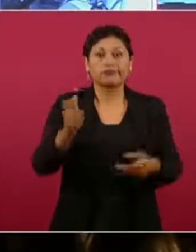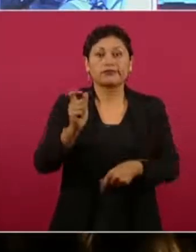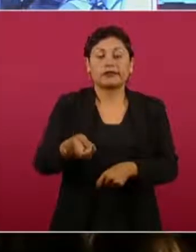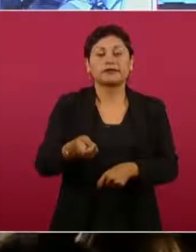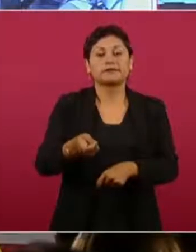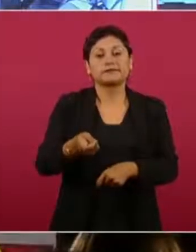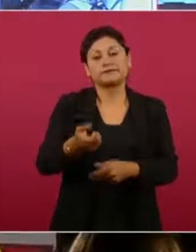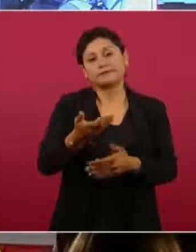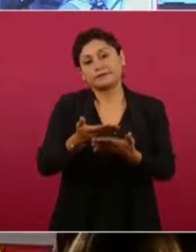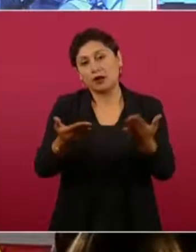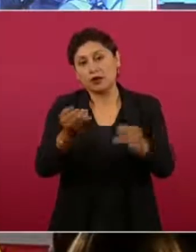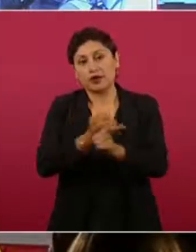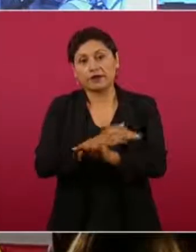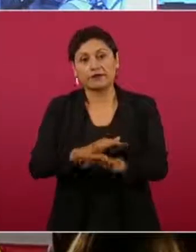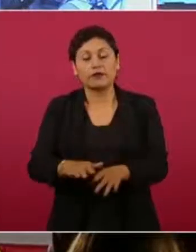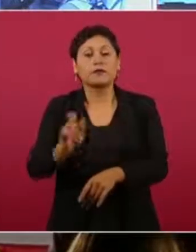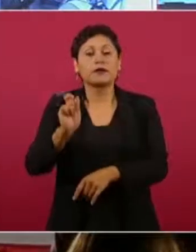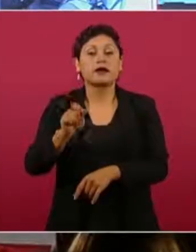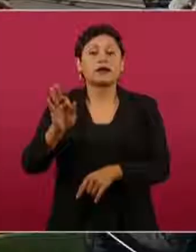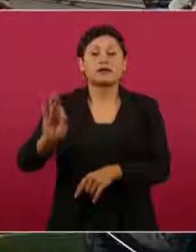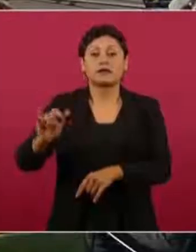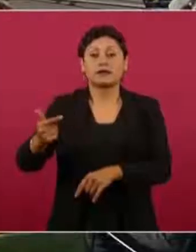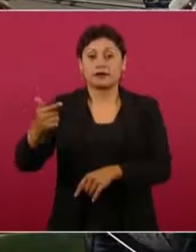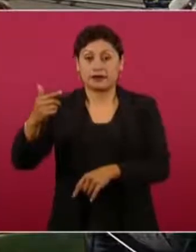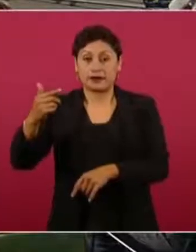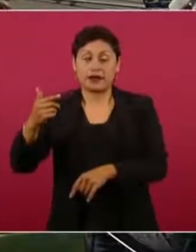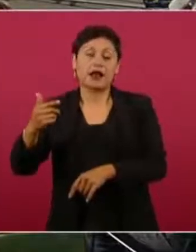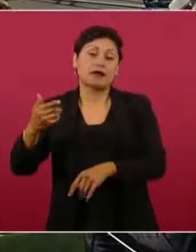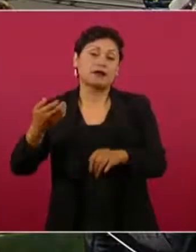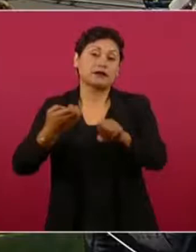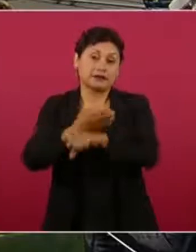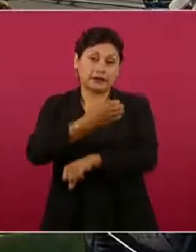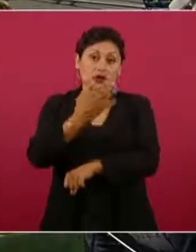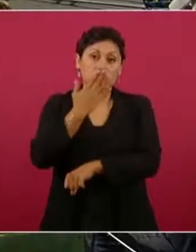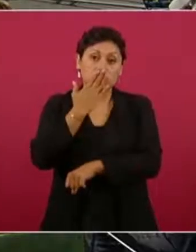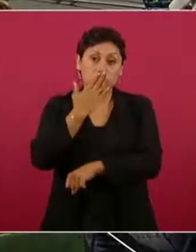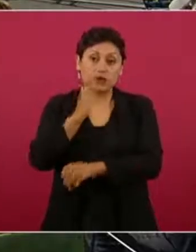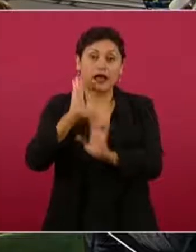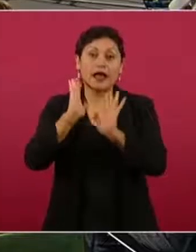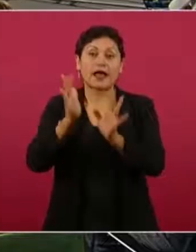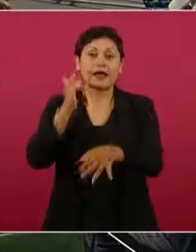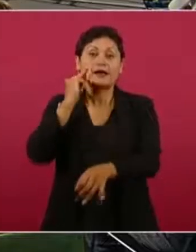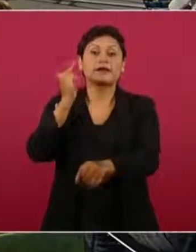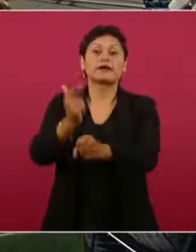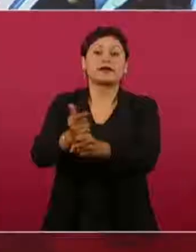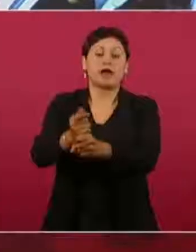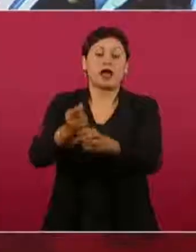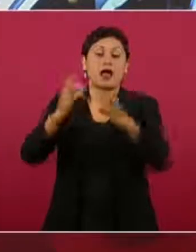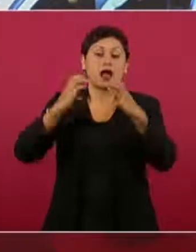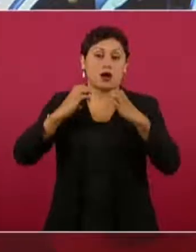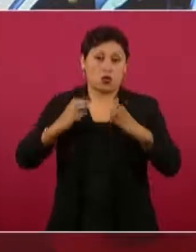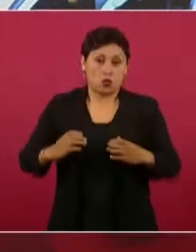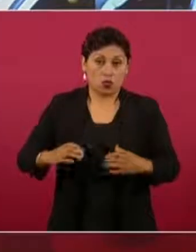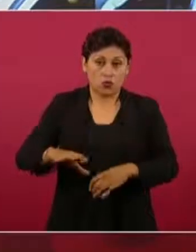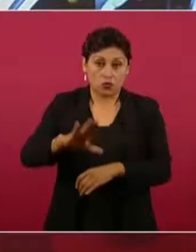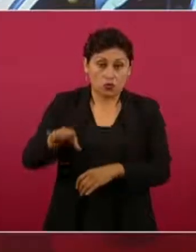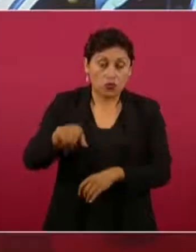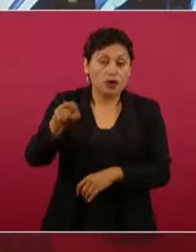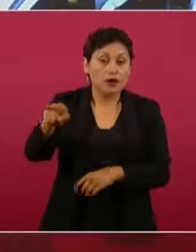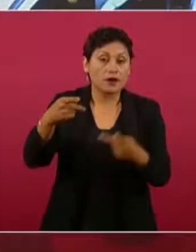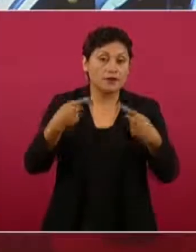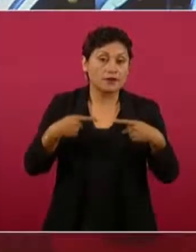informar que la Fiscalía General de Justicia de Sonora localizó el cuerpo de este comunicador